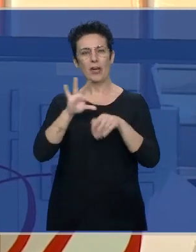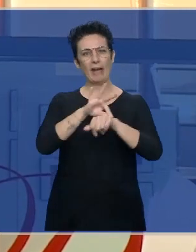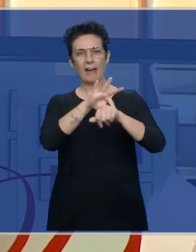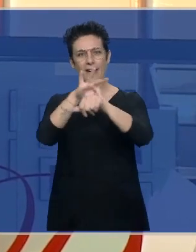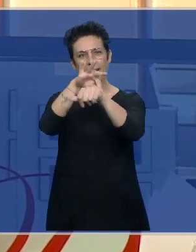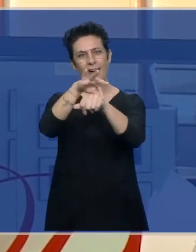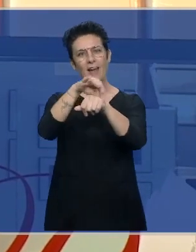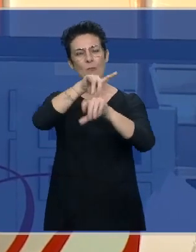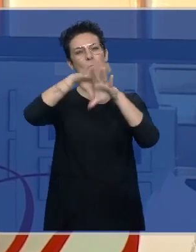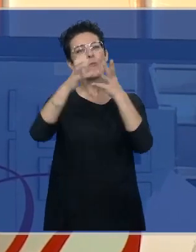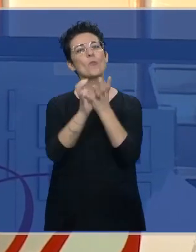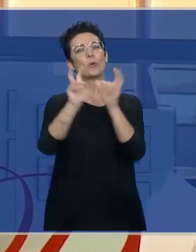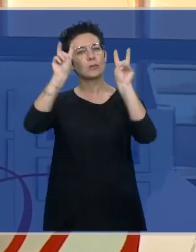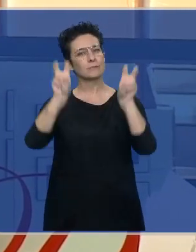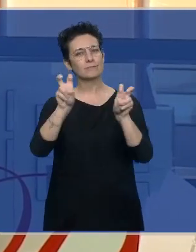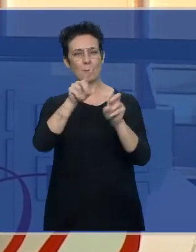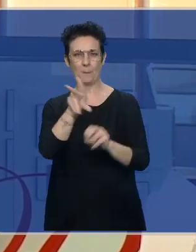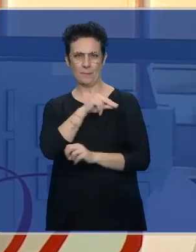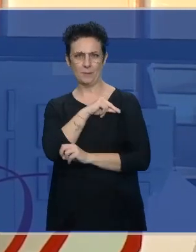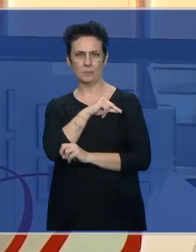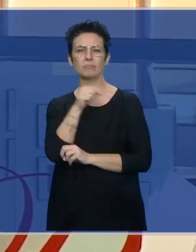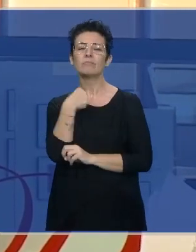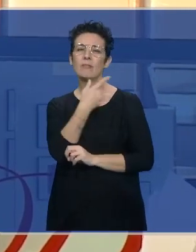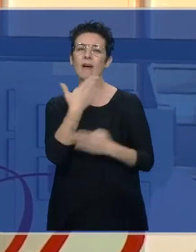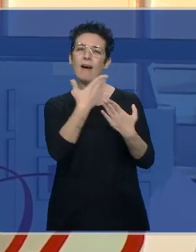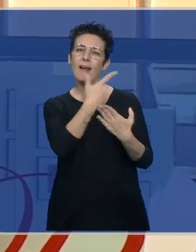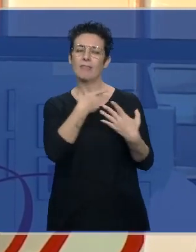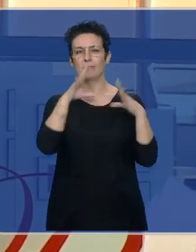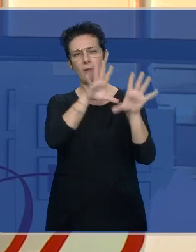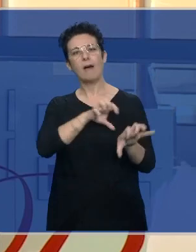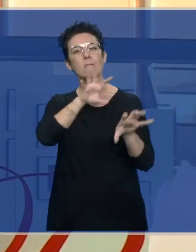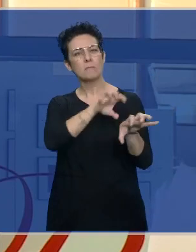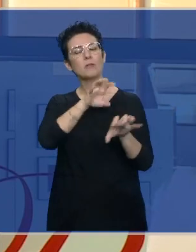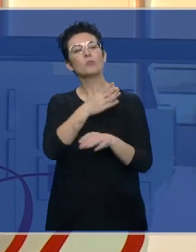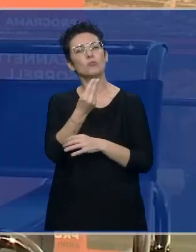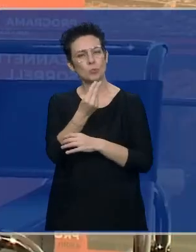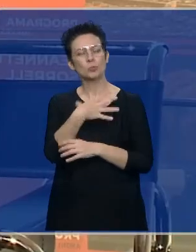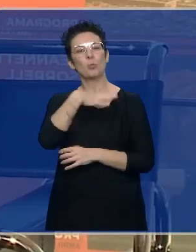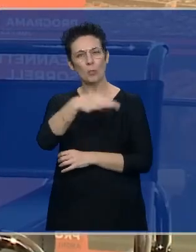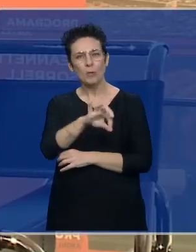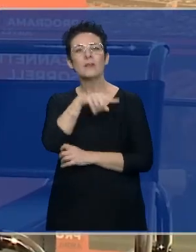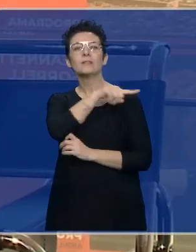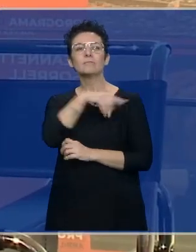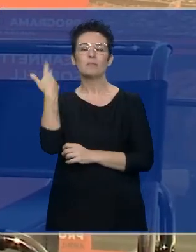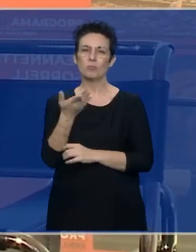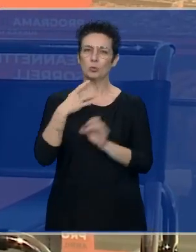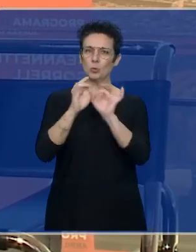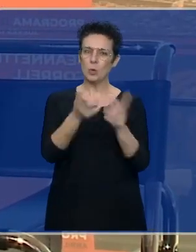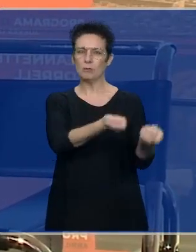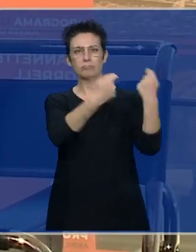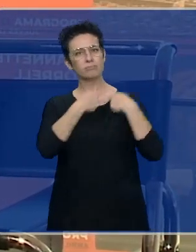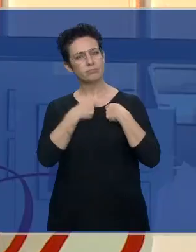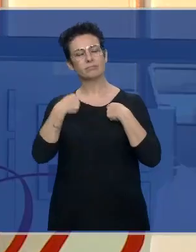en este mundo de los premios. Y aprendí muchísimo con él y, bueno, pues luego tuve la suerte de estar en algunas